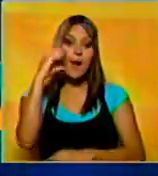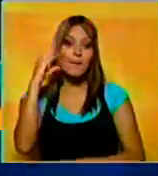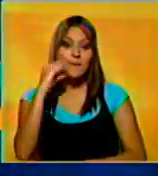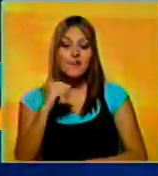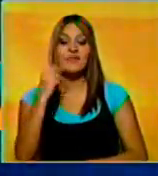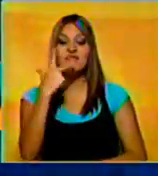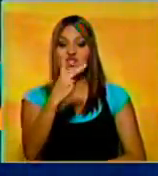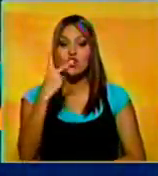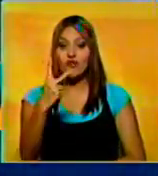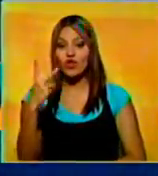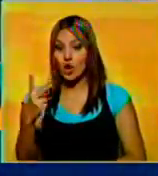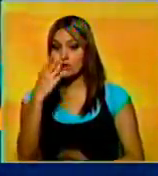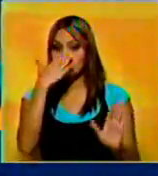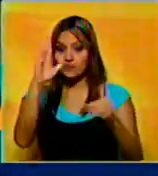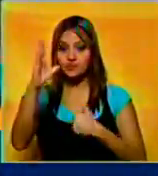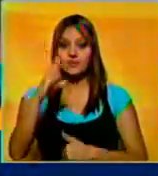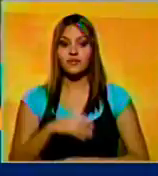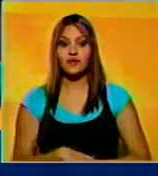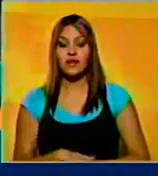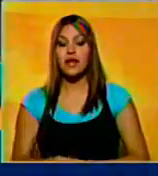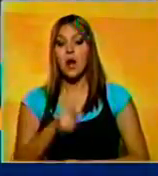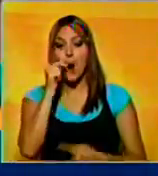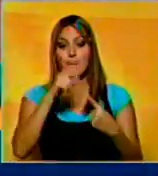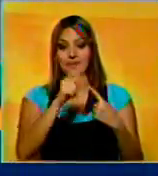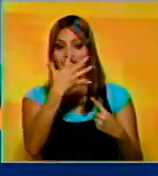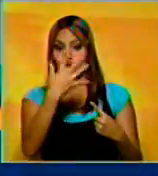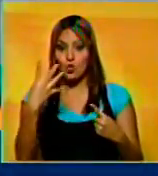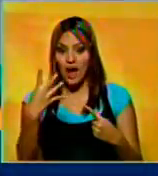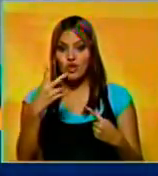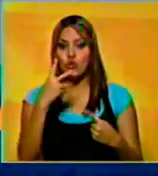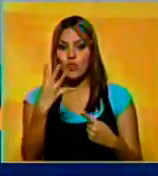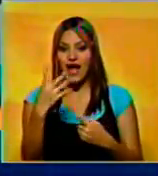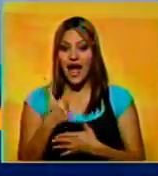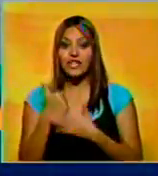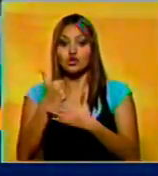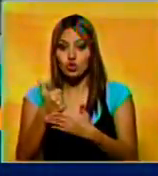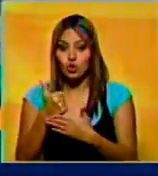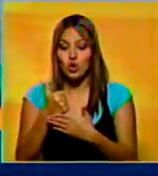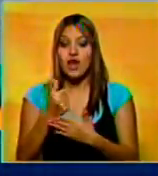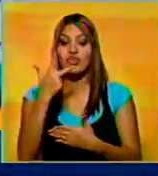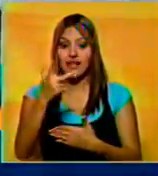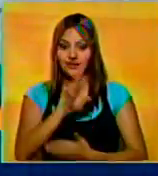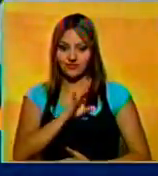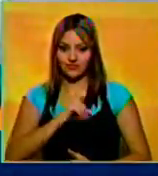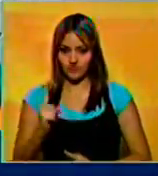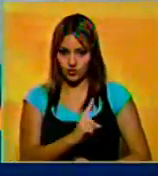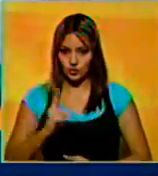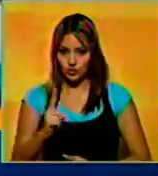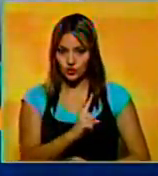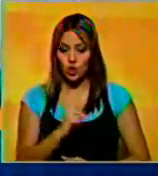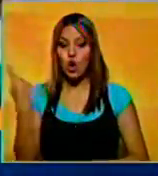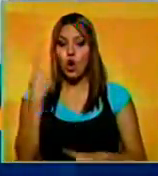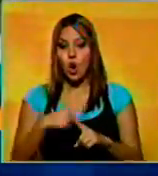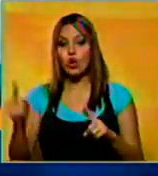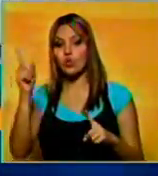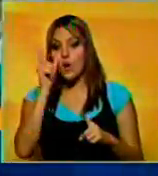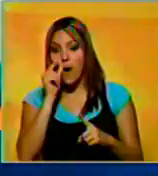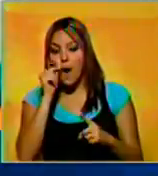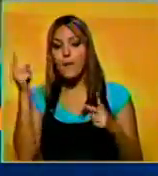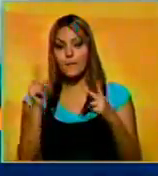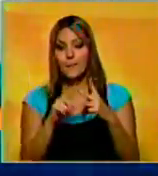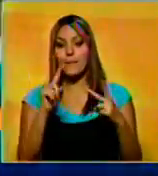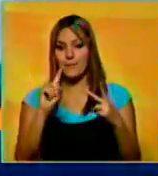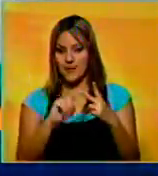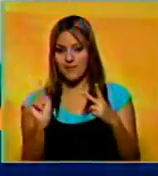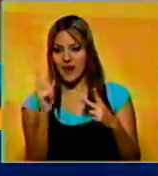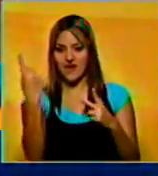322 de por vida. Cabrera se fue de 5-4 con 4 impulsadas y 3 anotadas. Además, Aníbal Sánchez se apuntó la primera